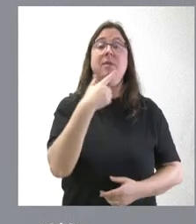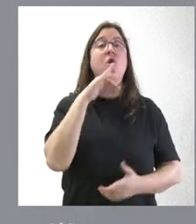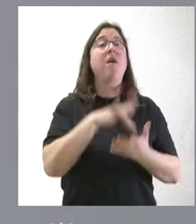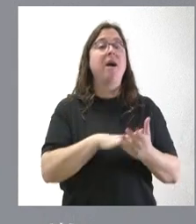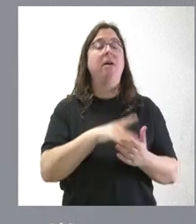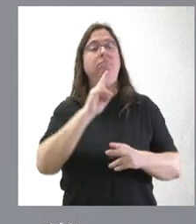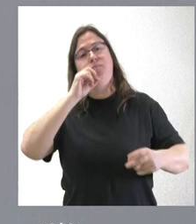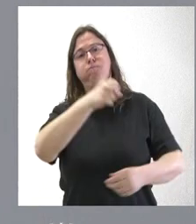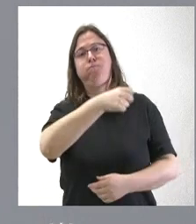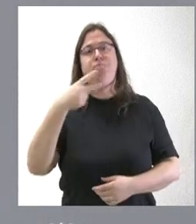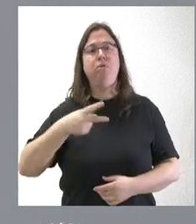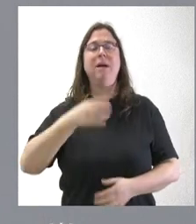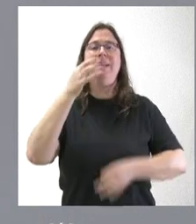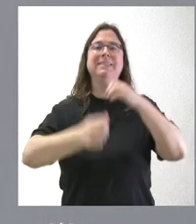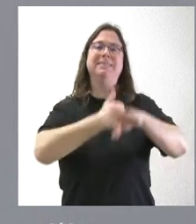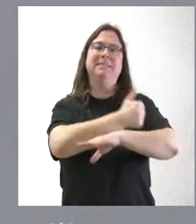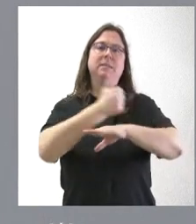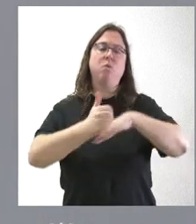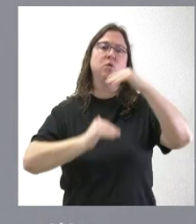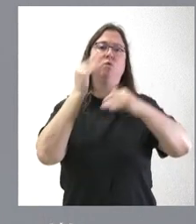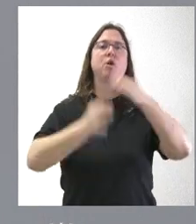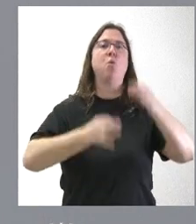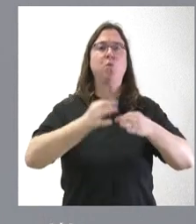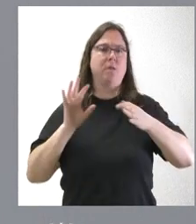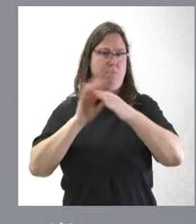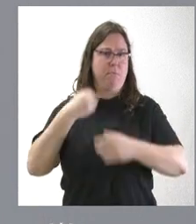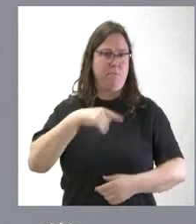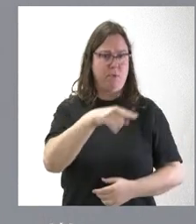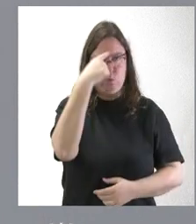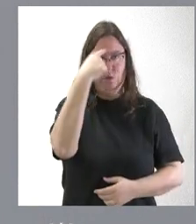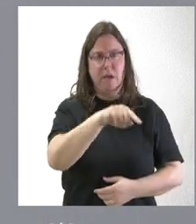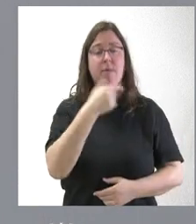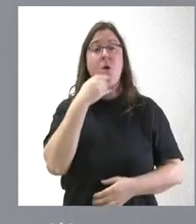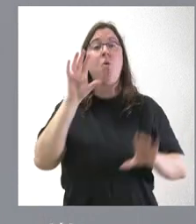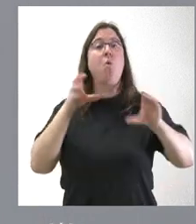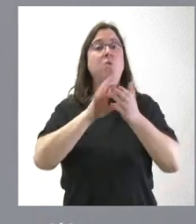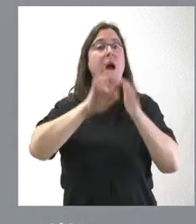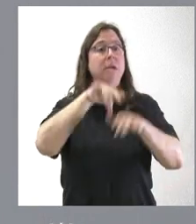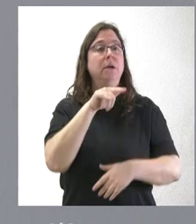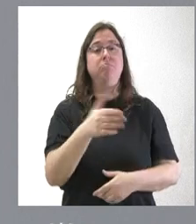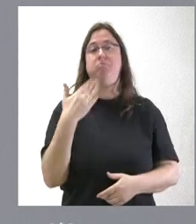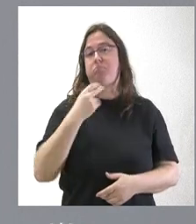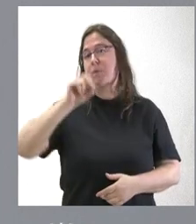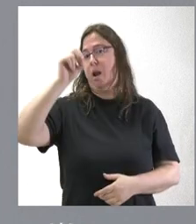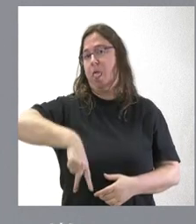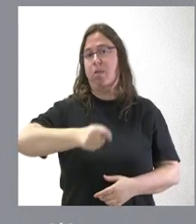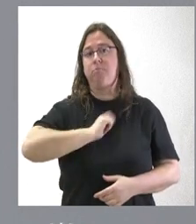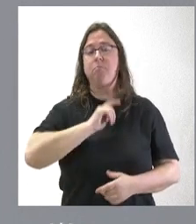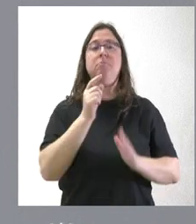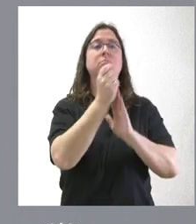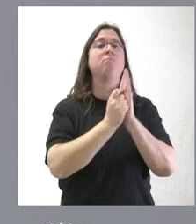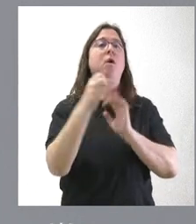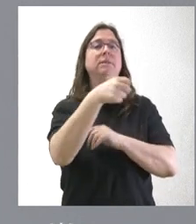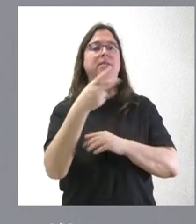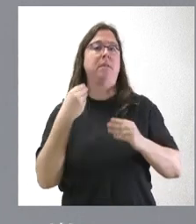Tribunal Superior de Justicia de Castilla y León en relación con esta cuestión, que ustedes ya conocen, y la Junta de Castilla y León obtuvo ahí la razón en los términos que el fallo se